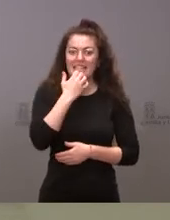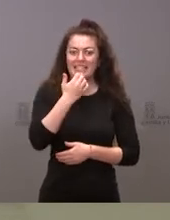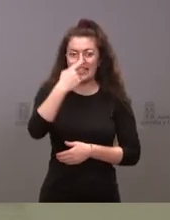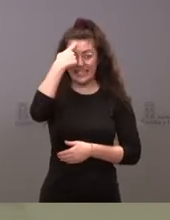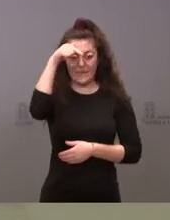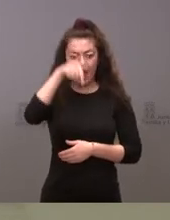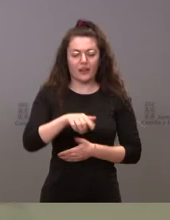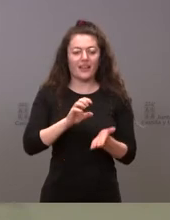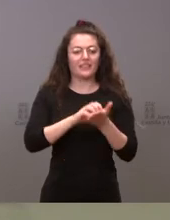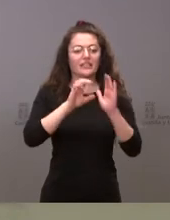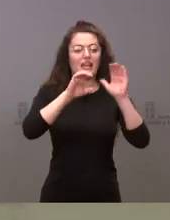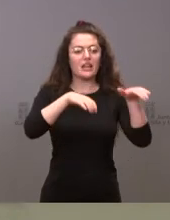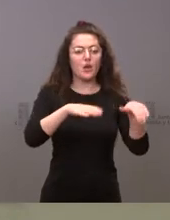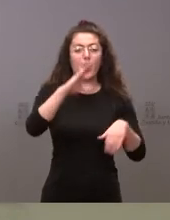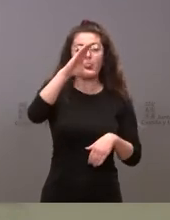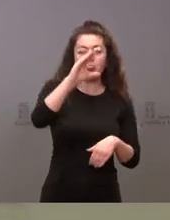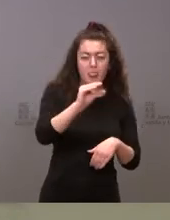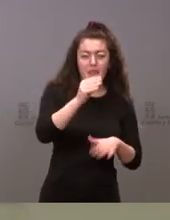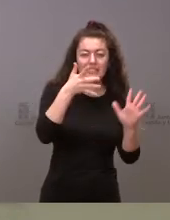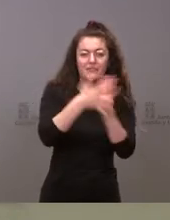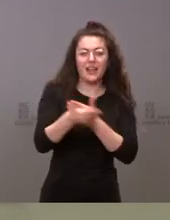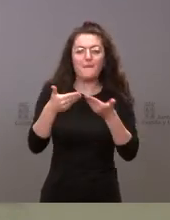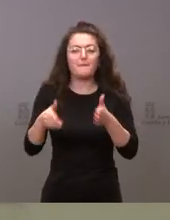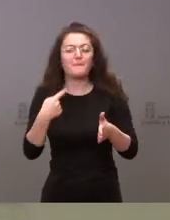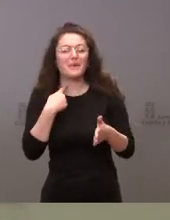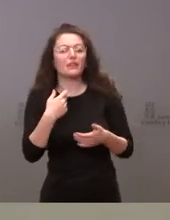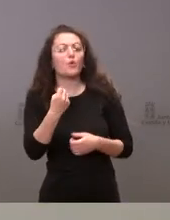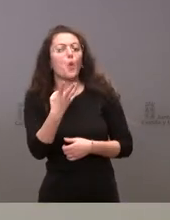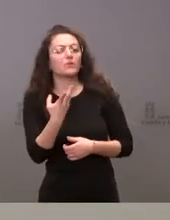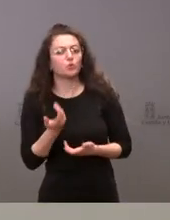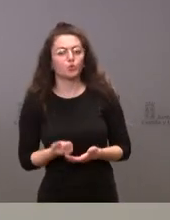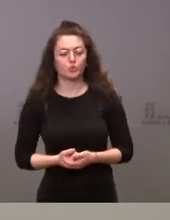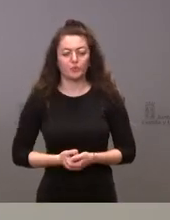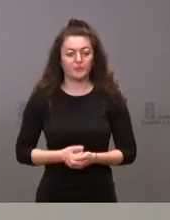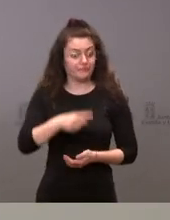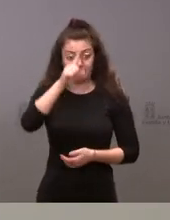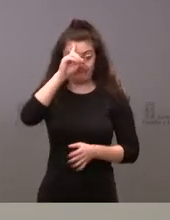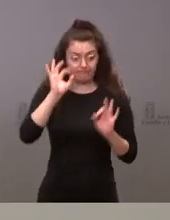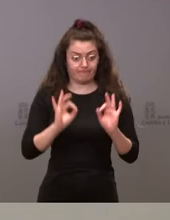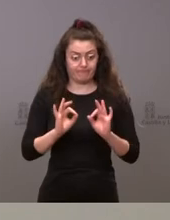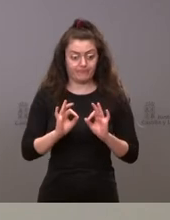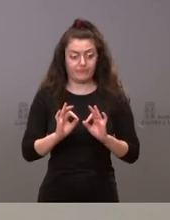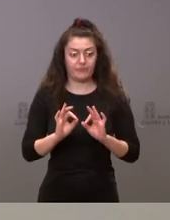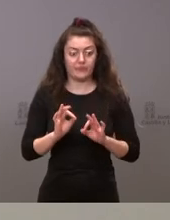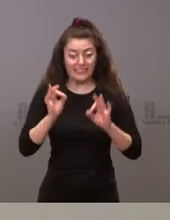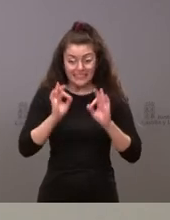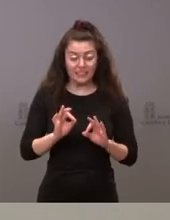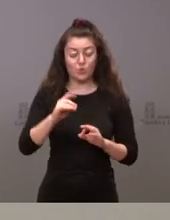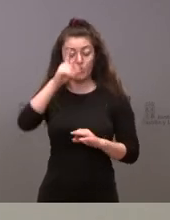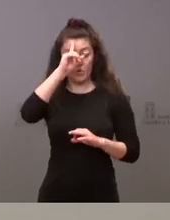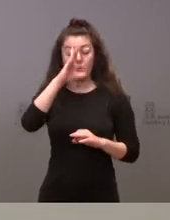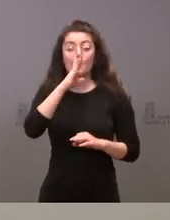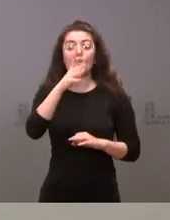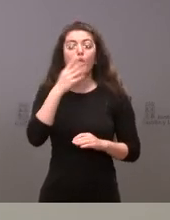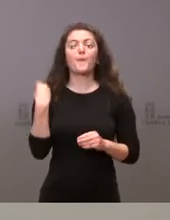y León si ese tipo reducido se aplicara Pues no con precisión porque los datos que